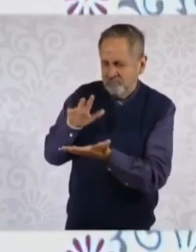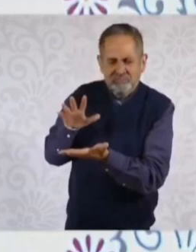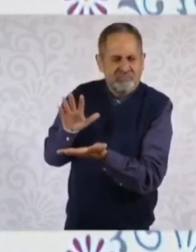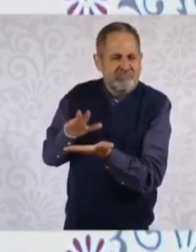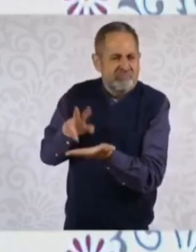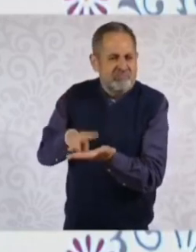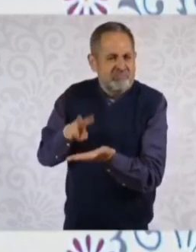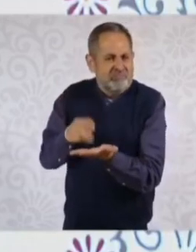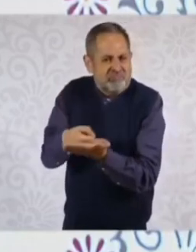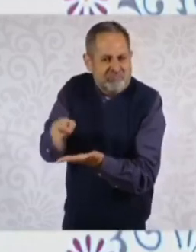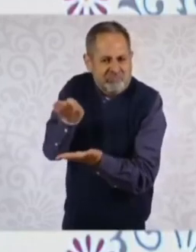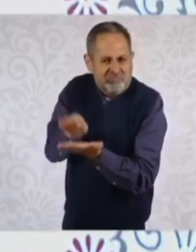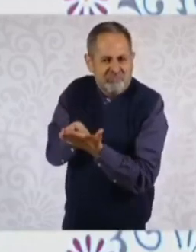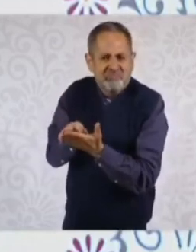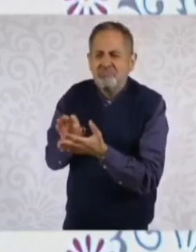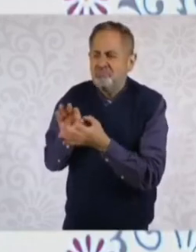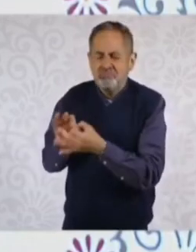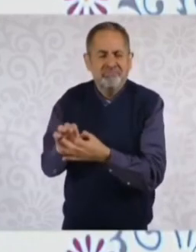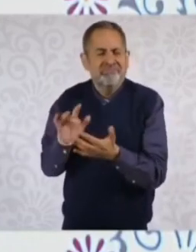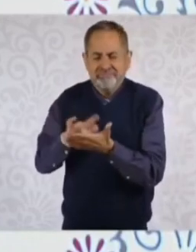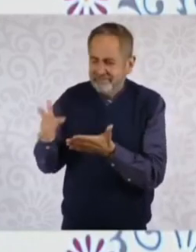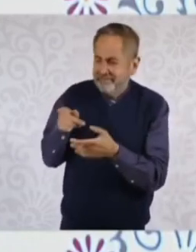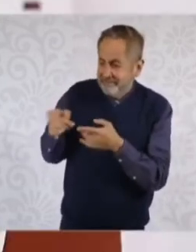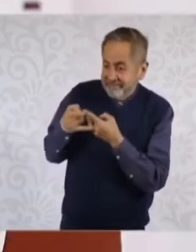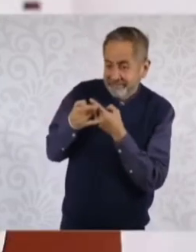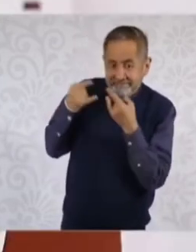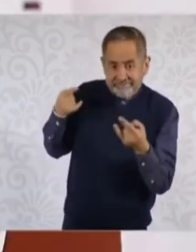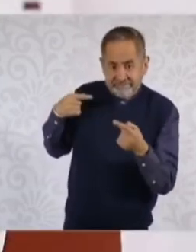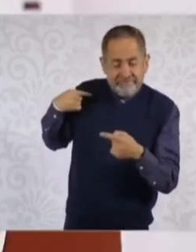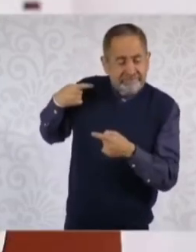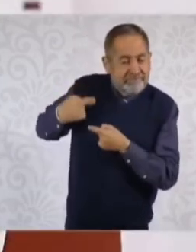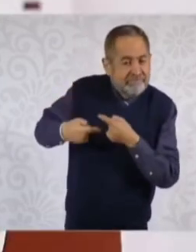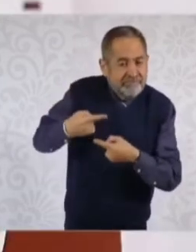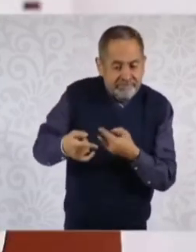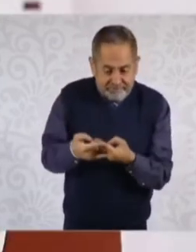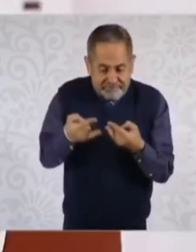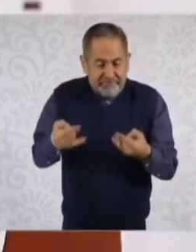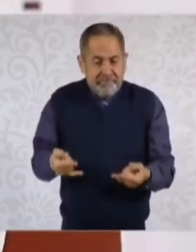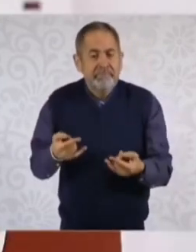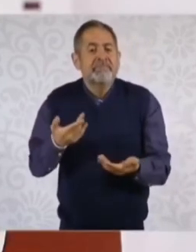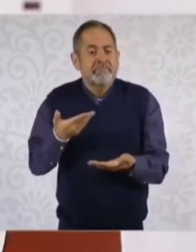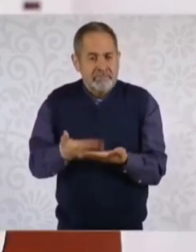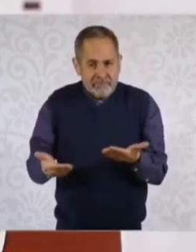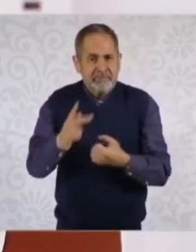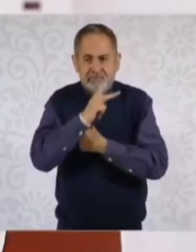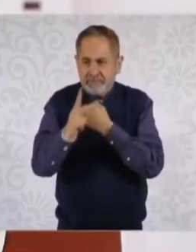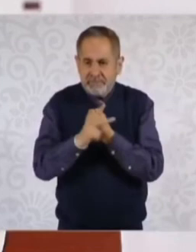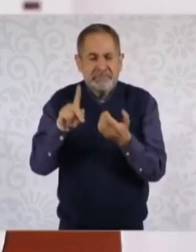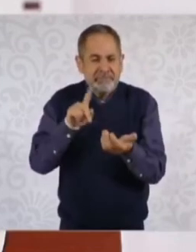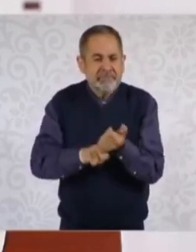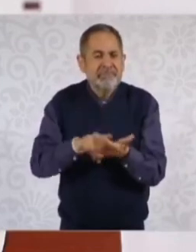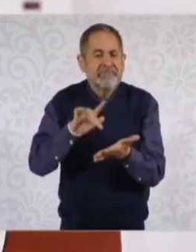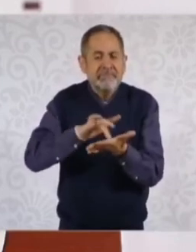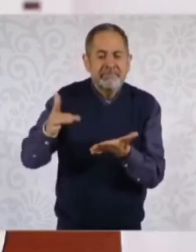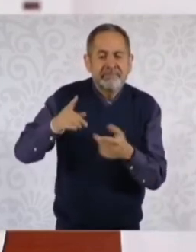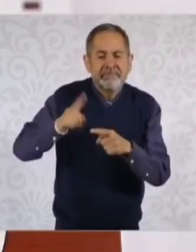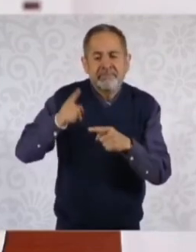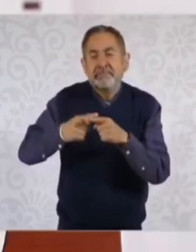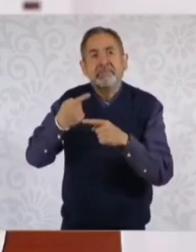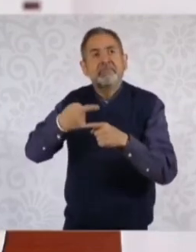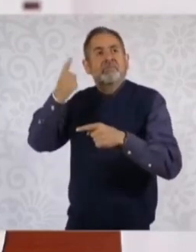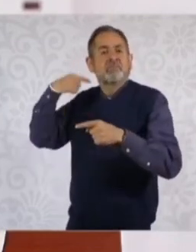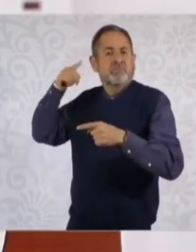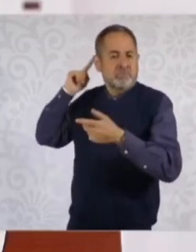pasado está contenido en nuestro presente. Lo que somos como nación es lo que hemos sido